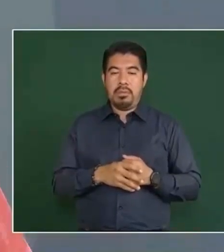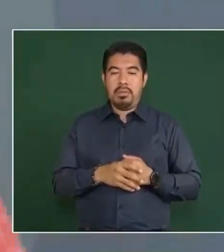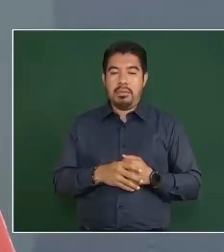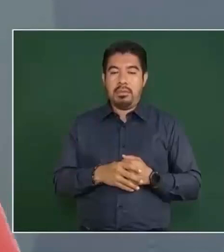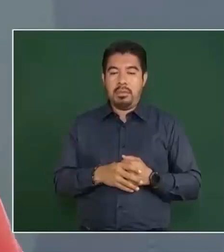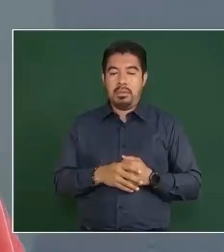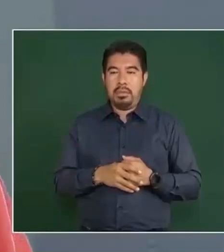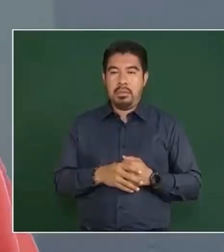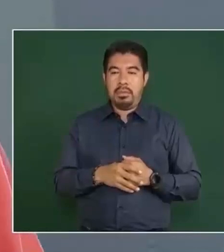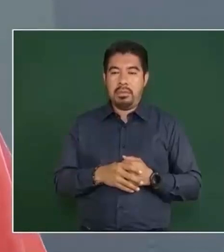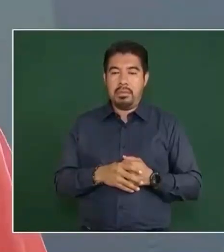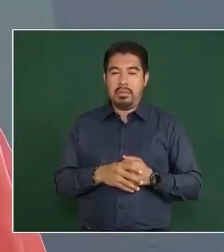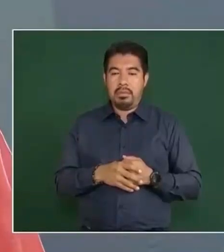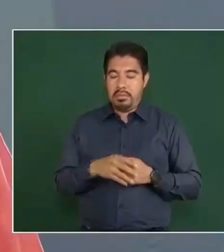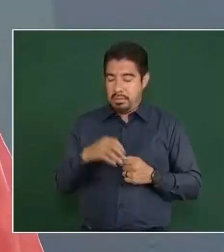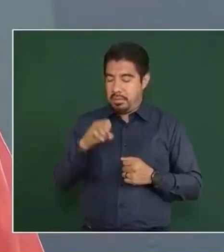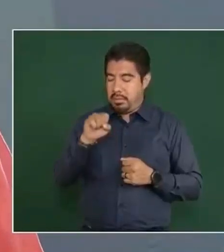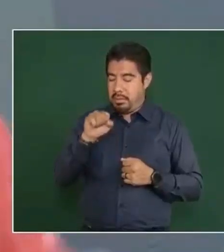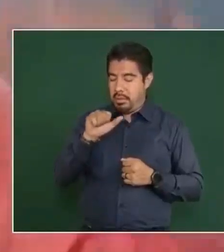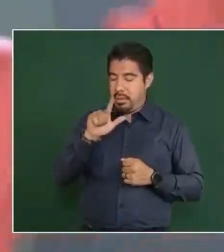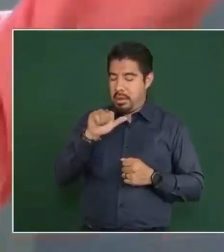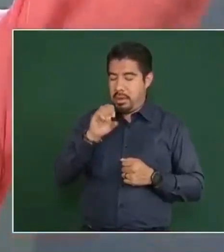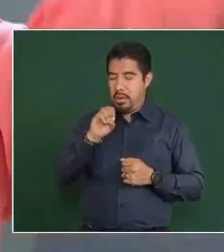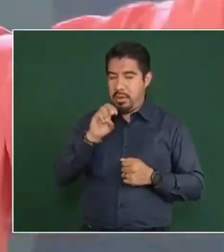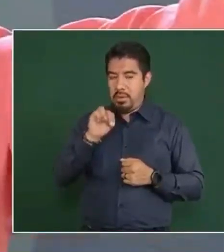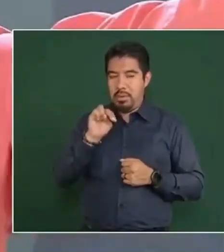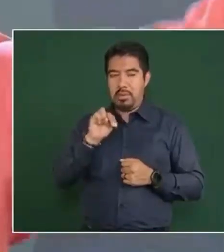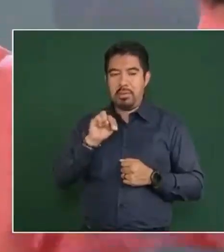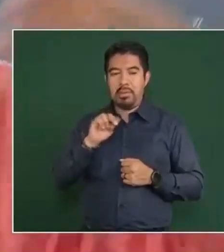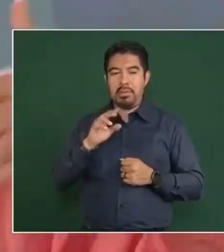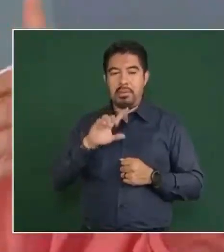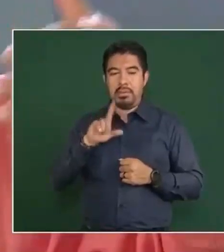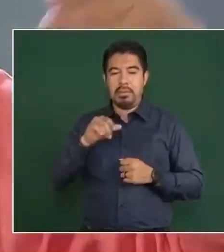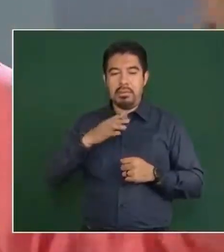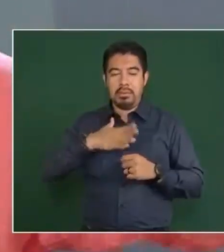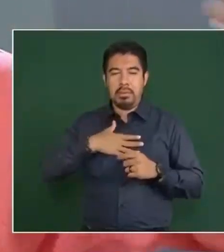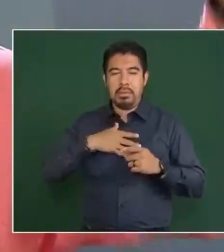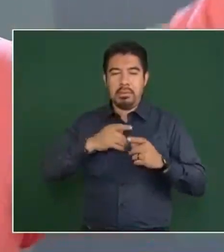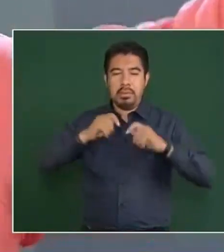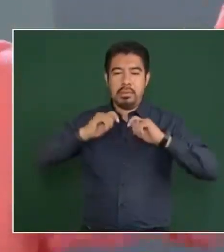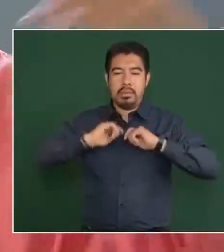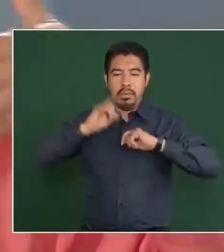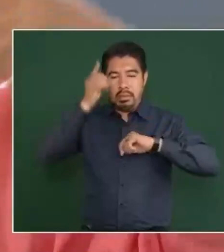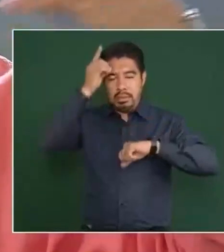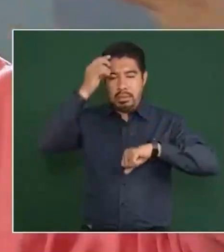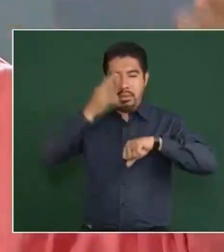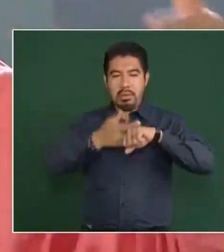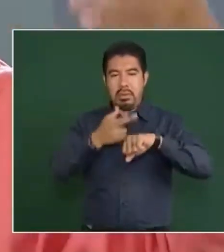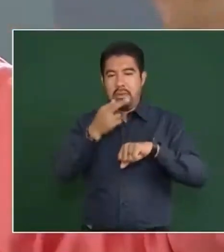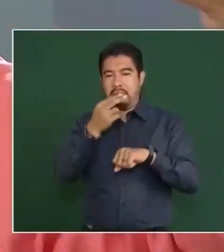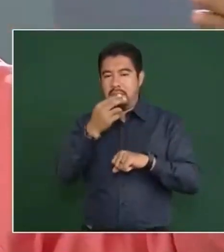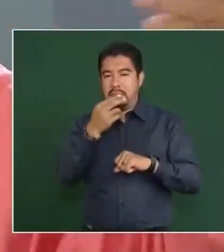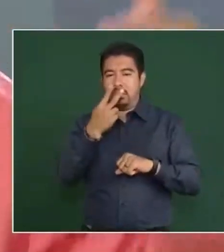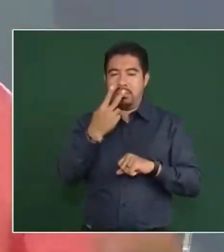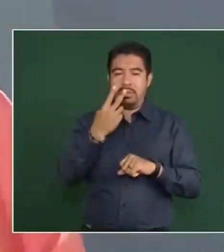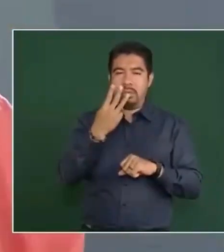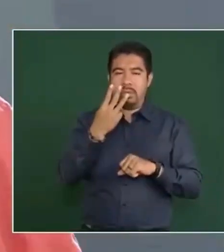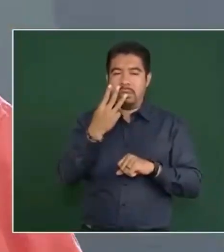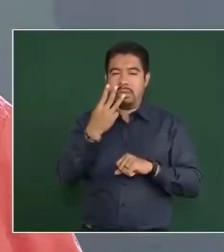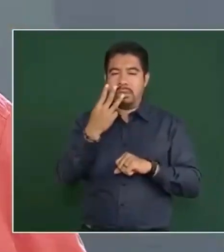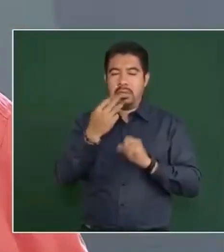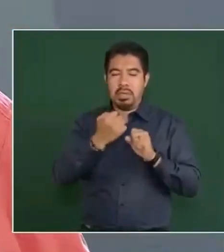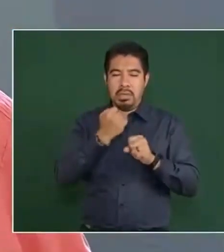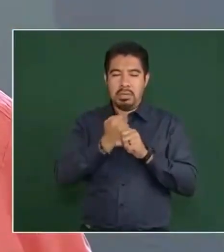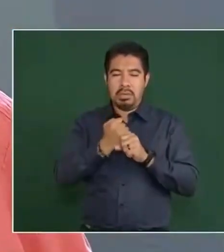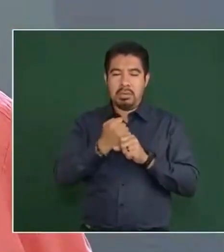Esto lo platicó Salomón y yo después fui director a los dos o tres años del Instituto